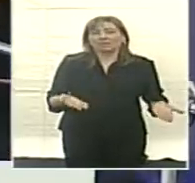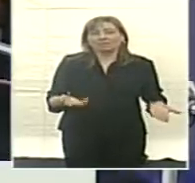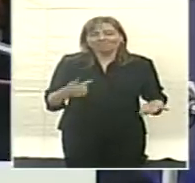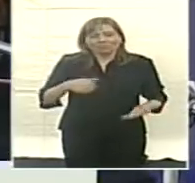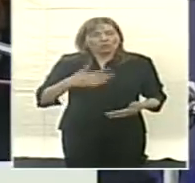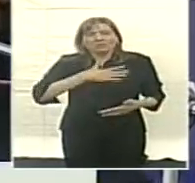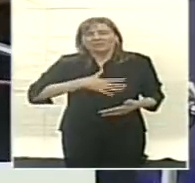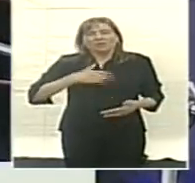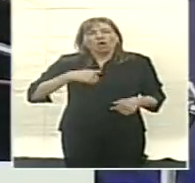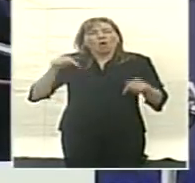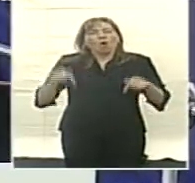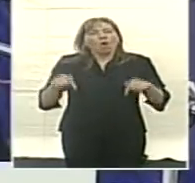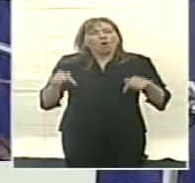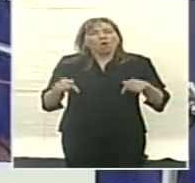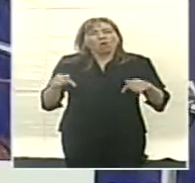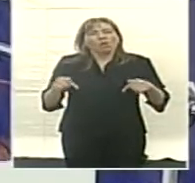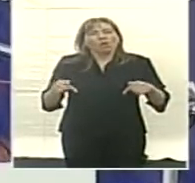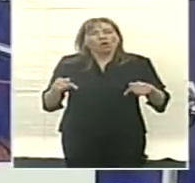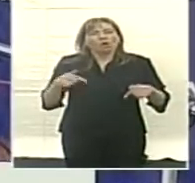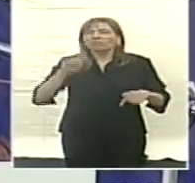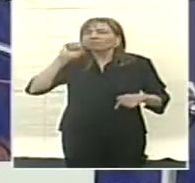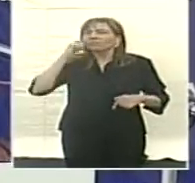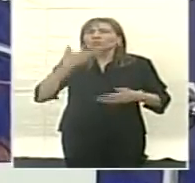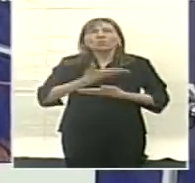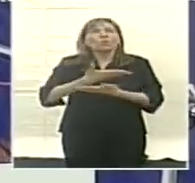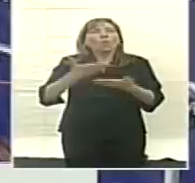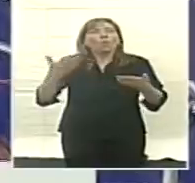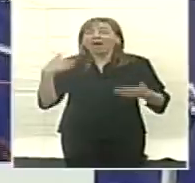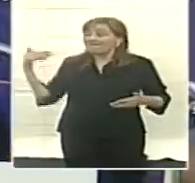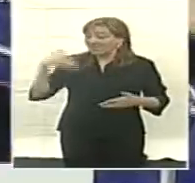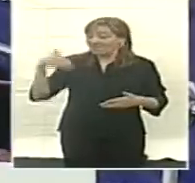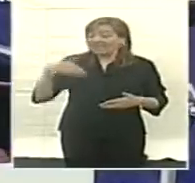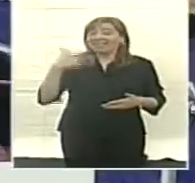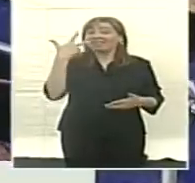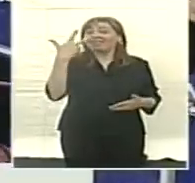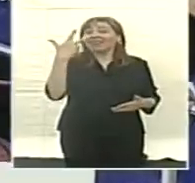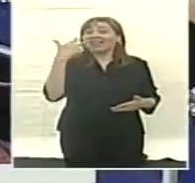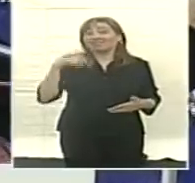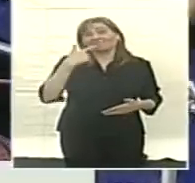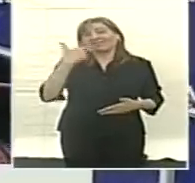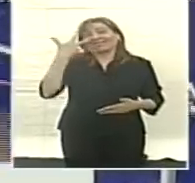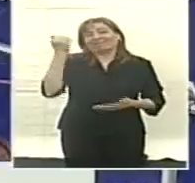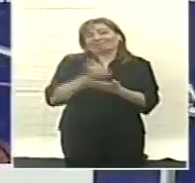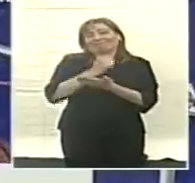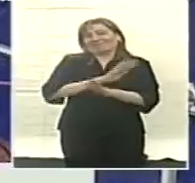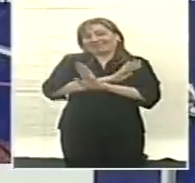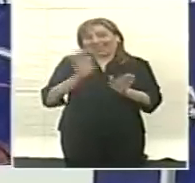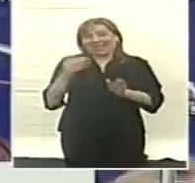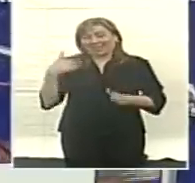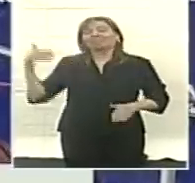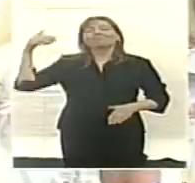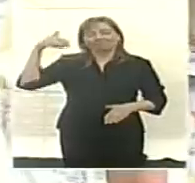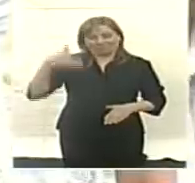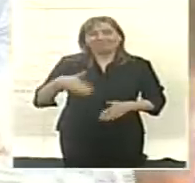en este maravilloso lugar al que vengo por tercera vez, dicen que la tercera es la vencida, y aquí estamos,